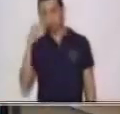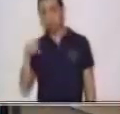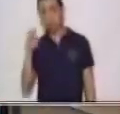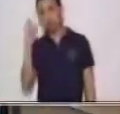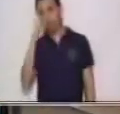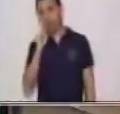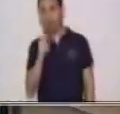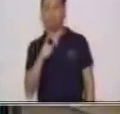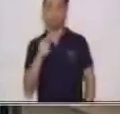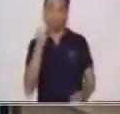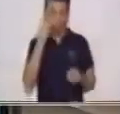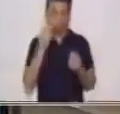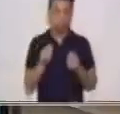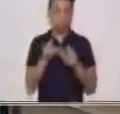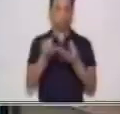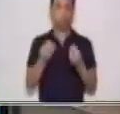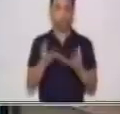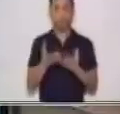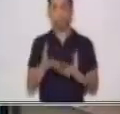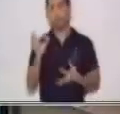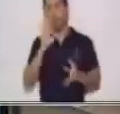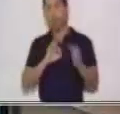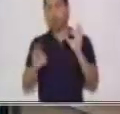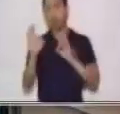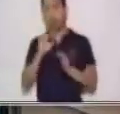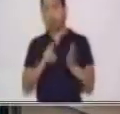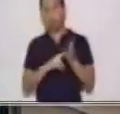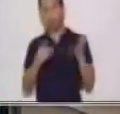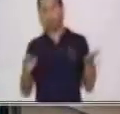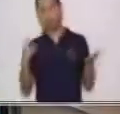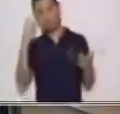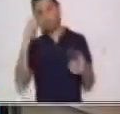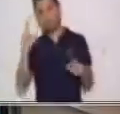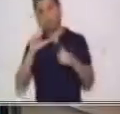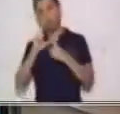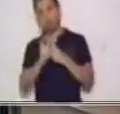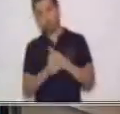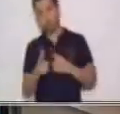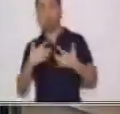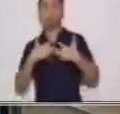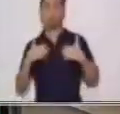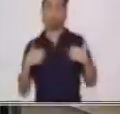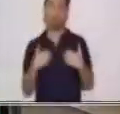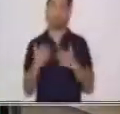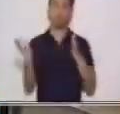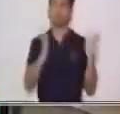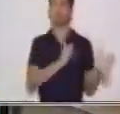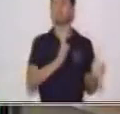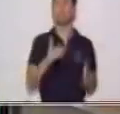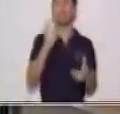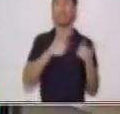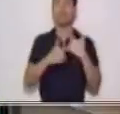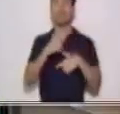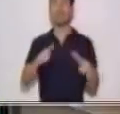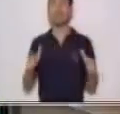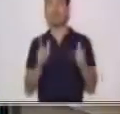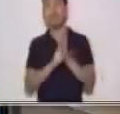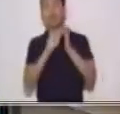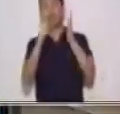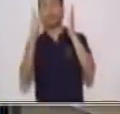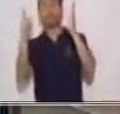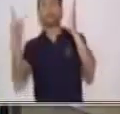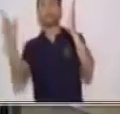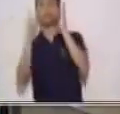o de alguna cultura. Si vemos en lenguaje literario, puede ser cualquier libro o cualquier obra que hemos visto